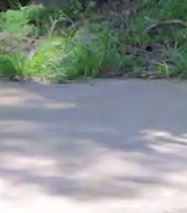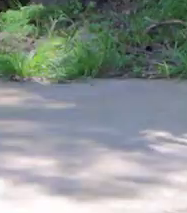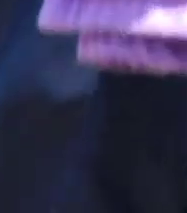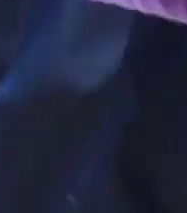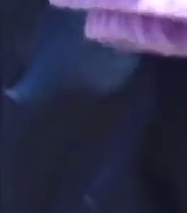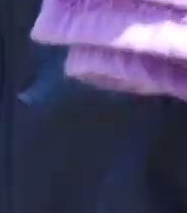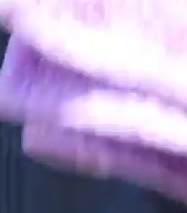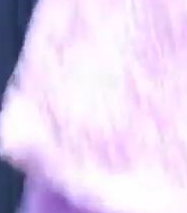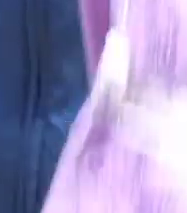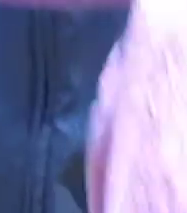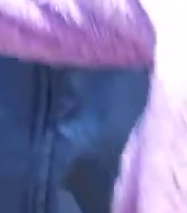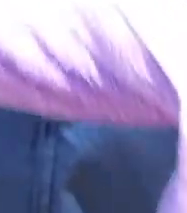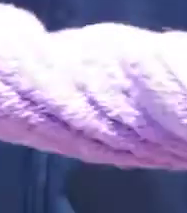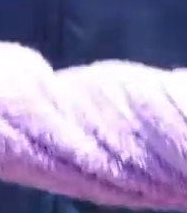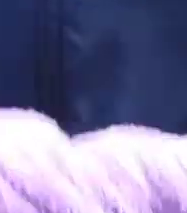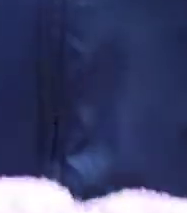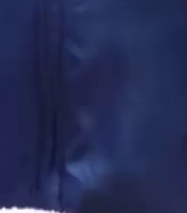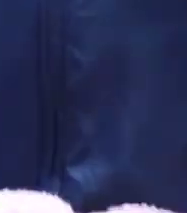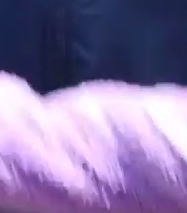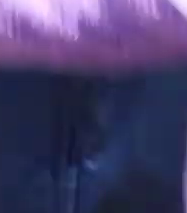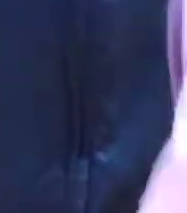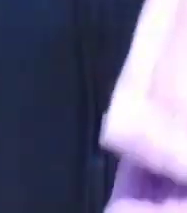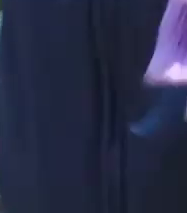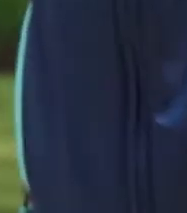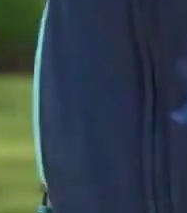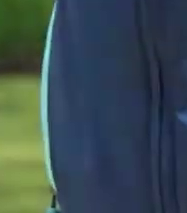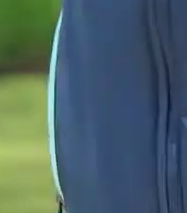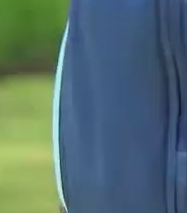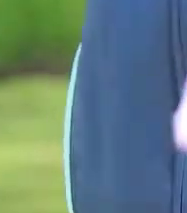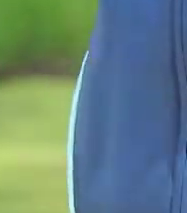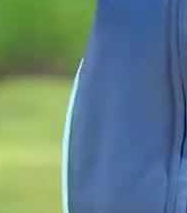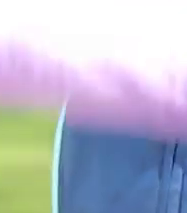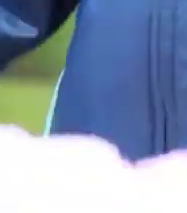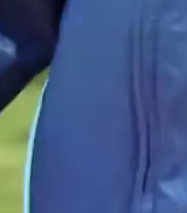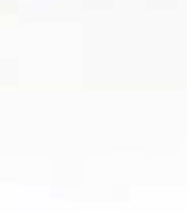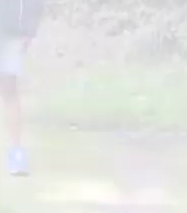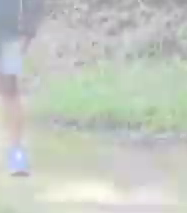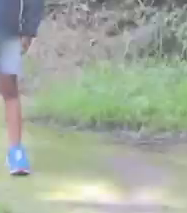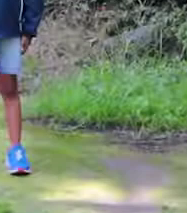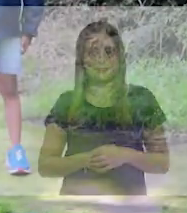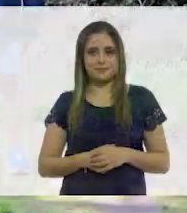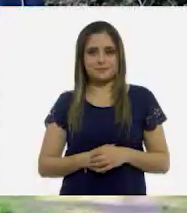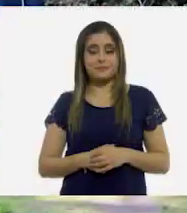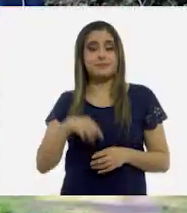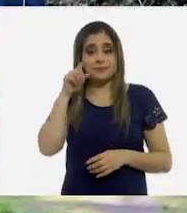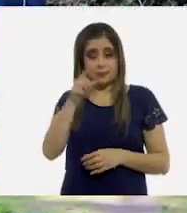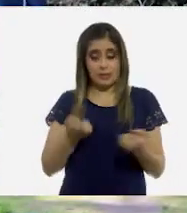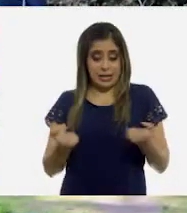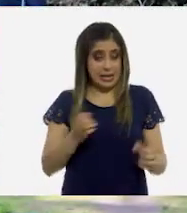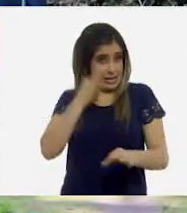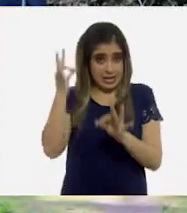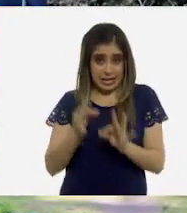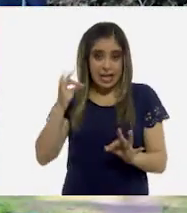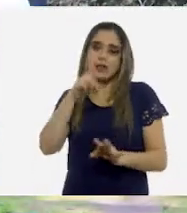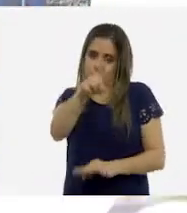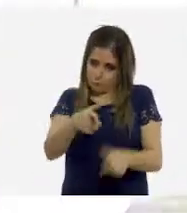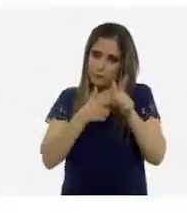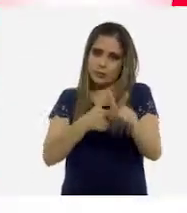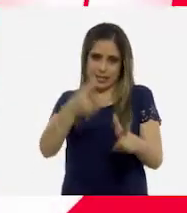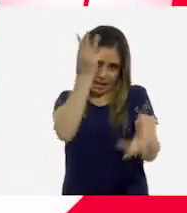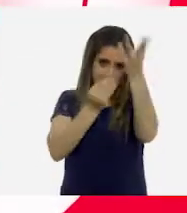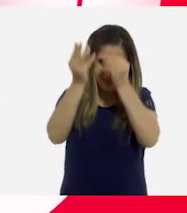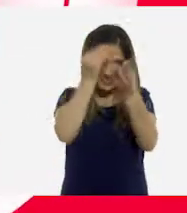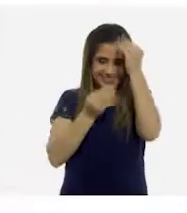Y extendemos. Bajamos más. Bajamos. Un poquito más. Y después de cada pausa, activa tu mente.